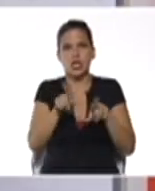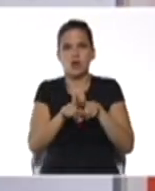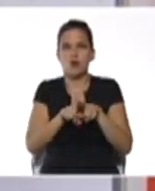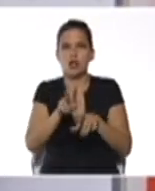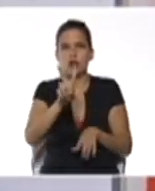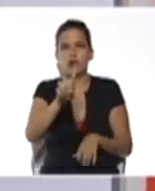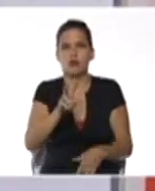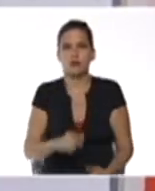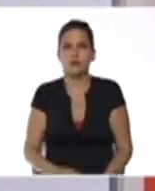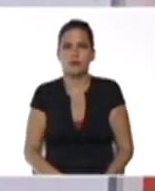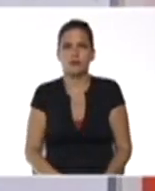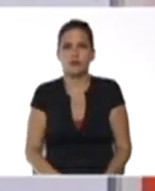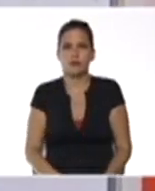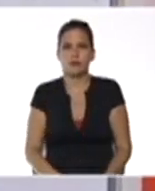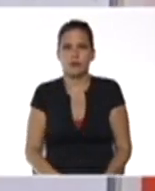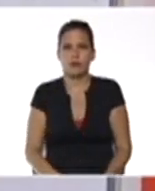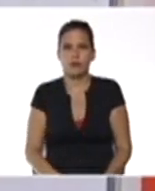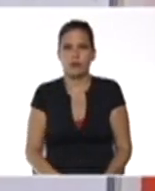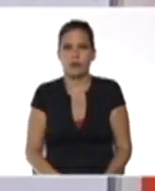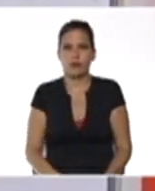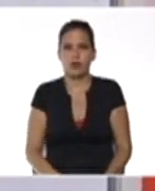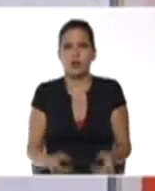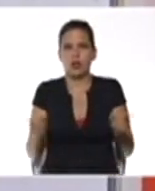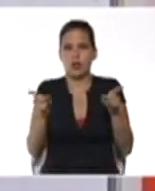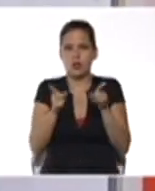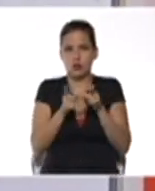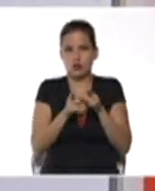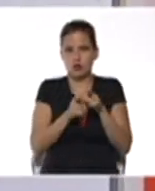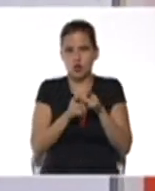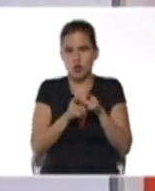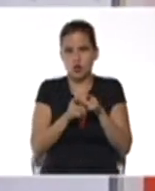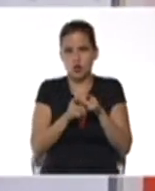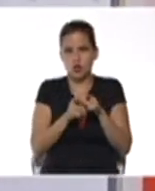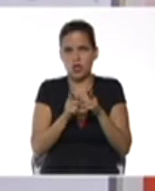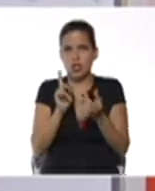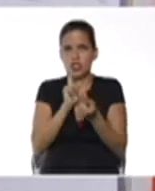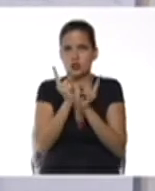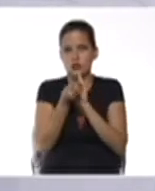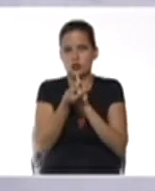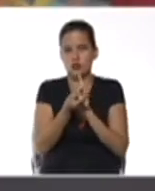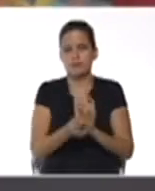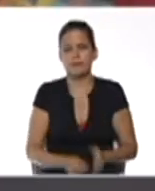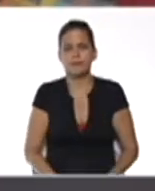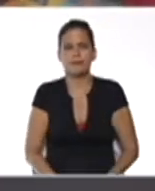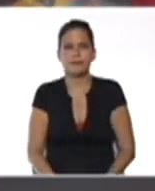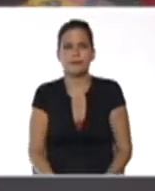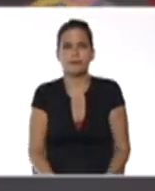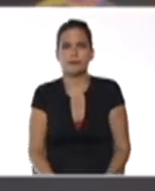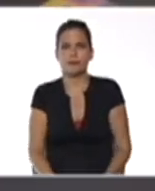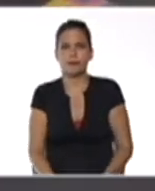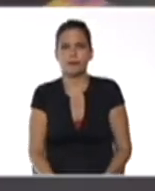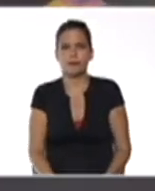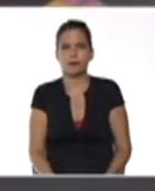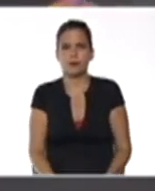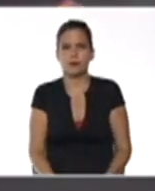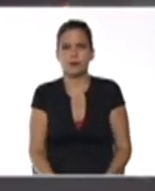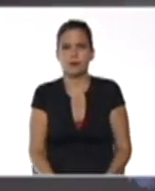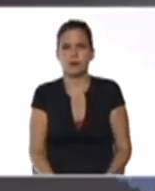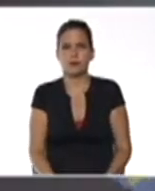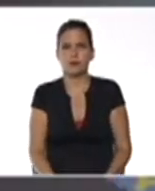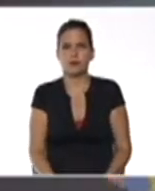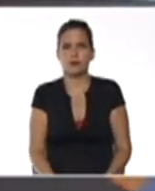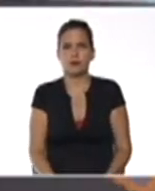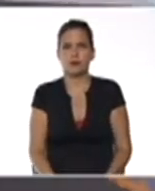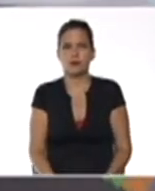2, resuelto por el método de reducción y sustitución. Continuemos con las